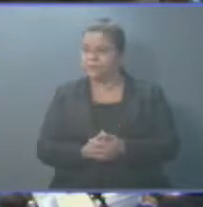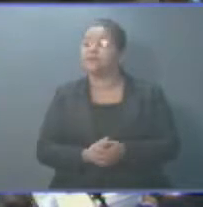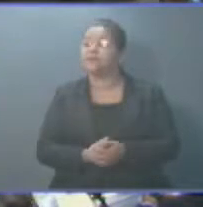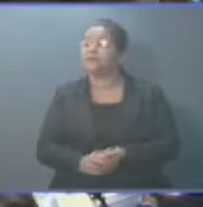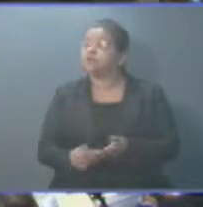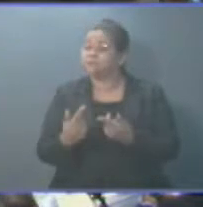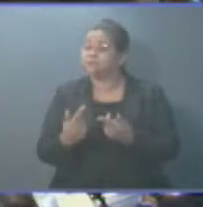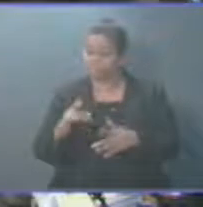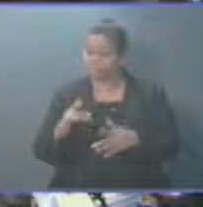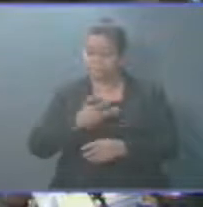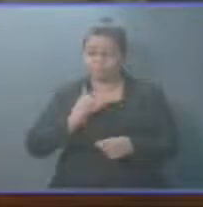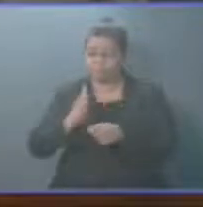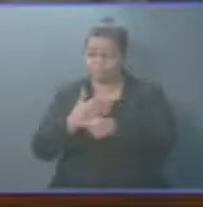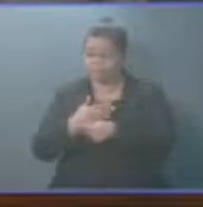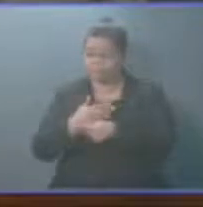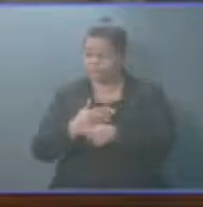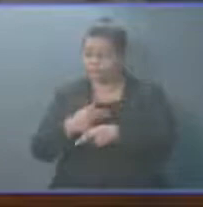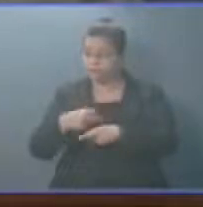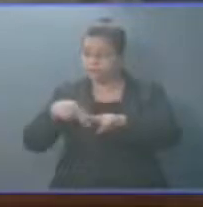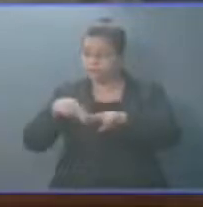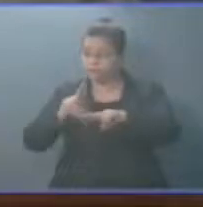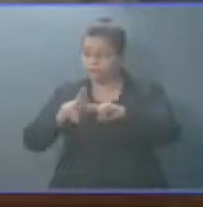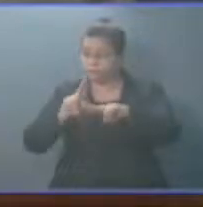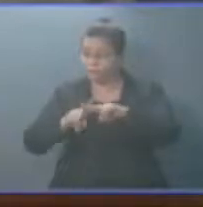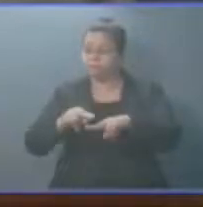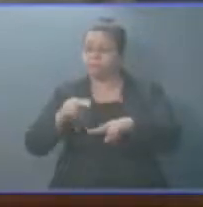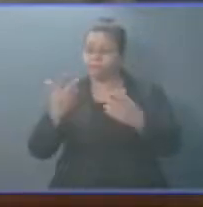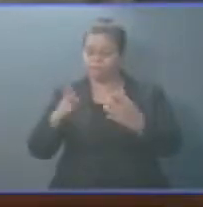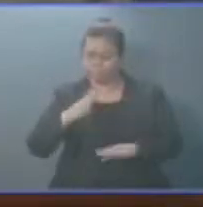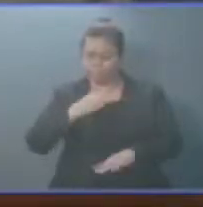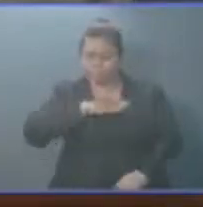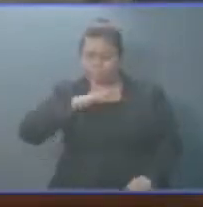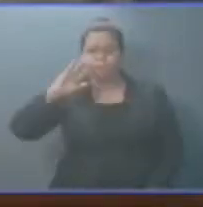Parlamentario de Arena está cumpliéndole a El Salvador.